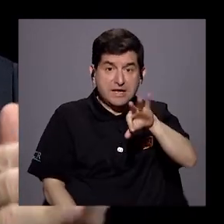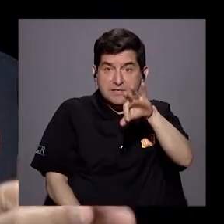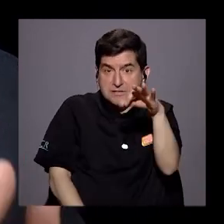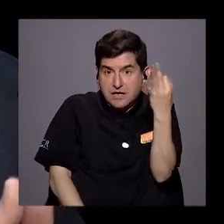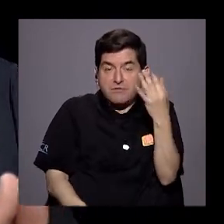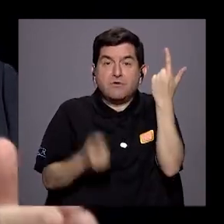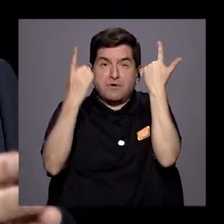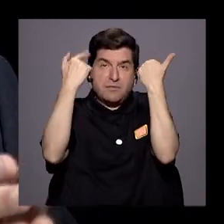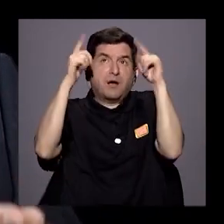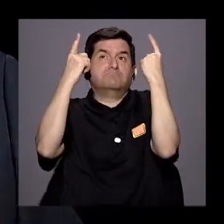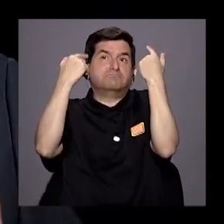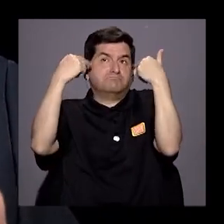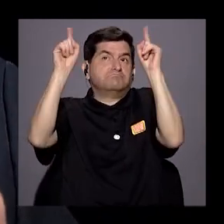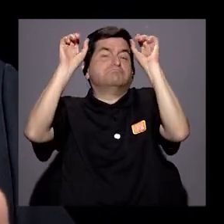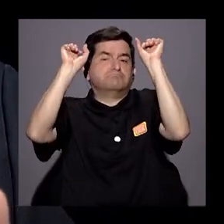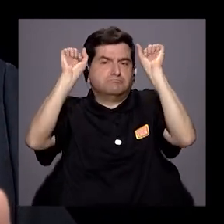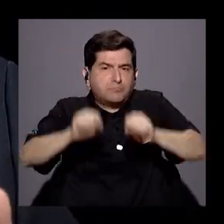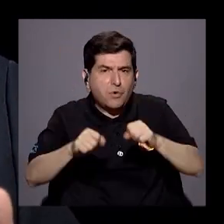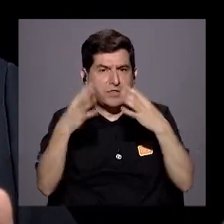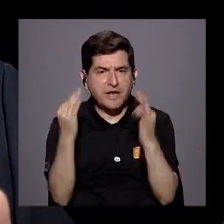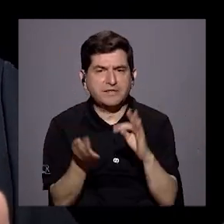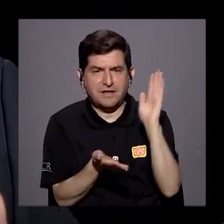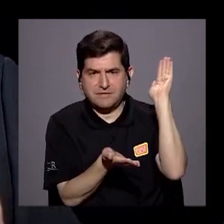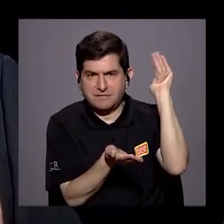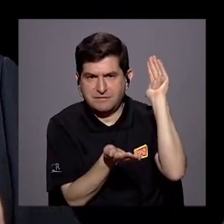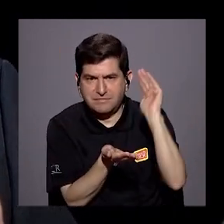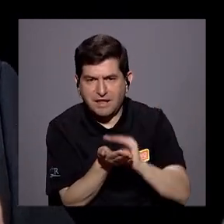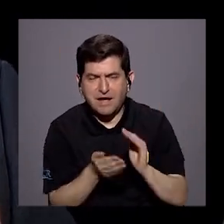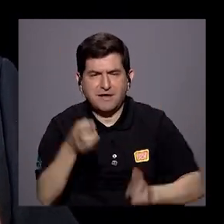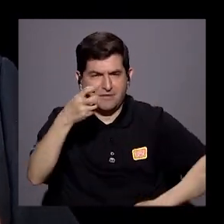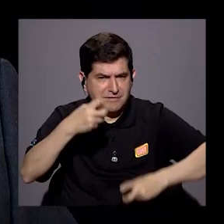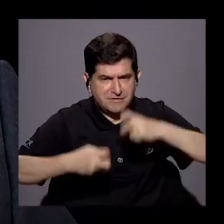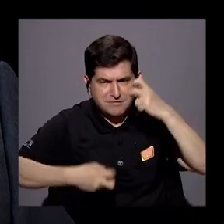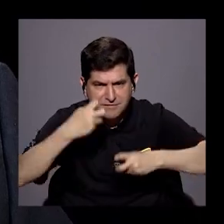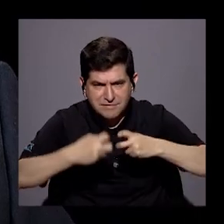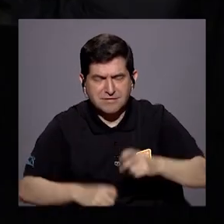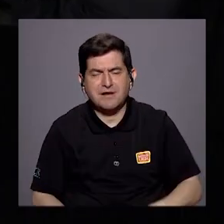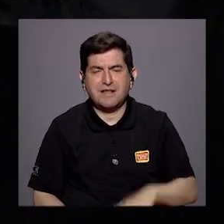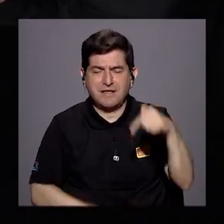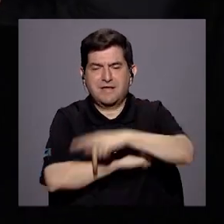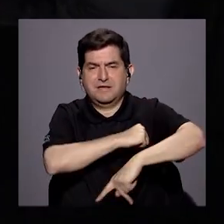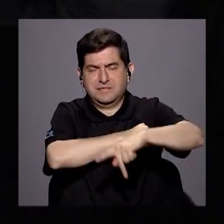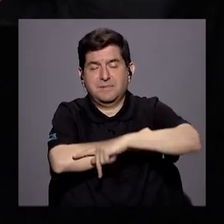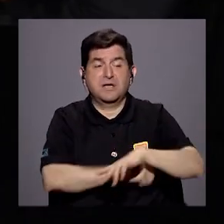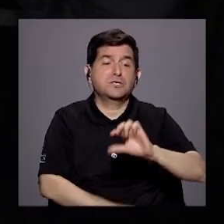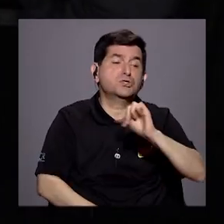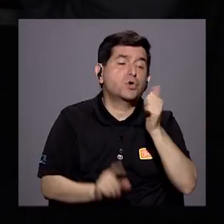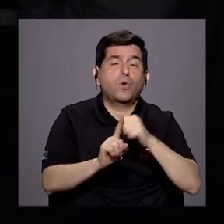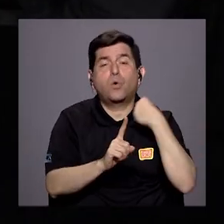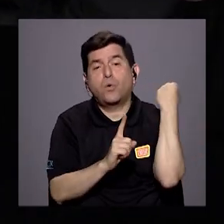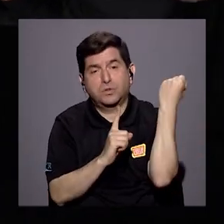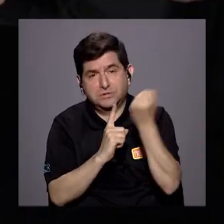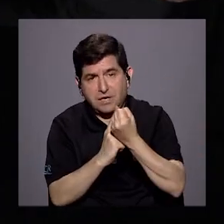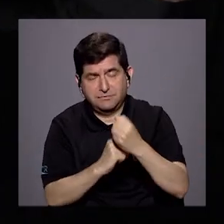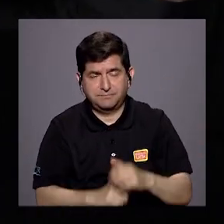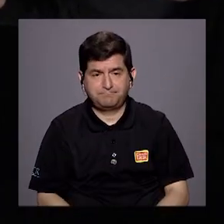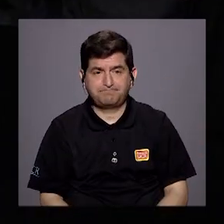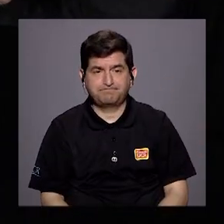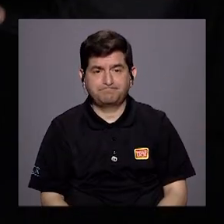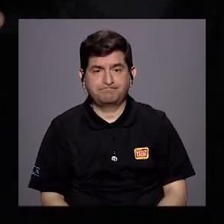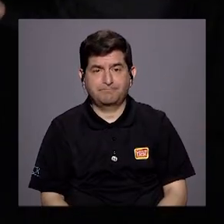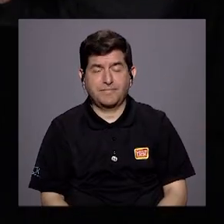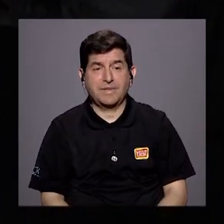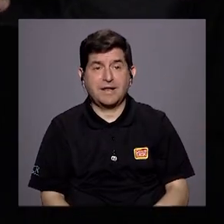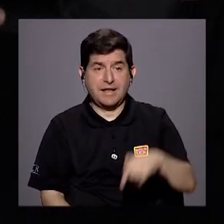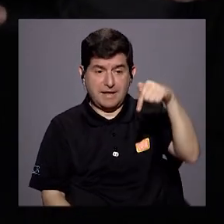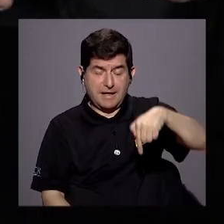efectiva de poder ir disminuyendo la delincuencia y la criminalidad. La otra circunstancia es que estamos en una